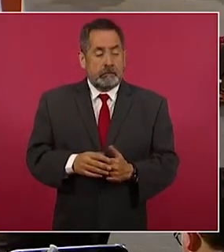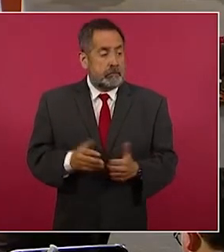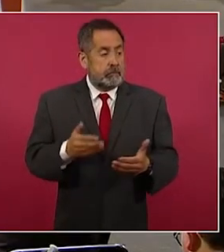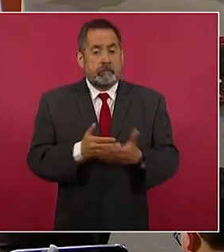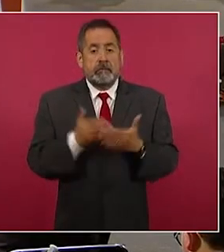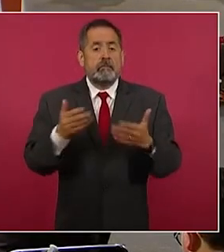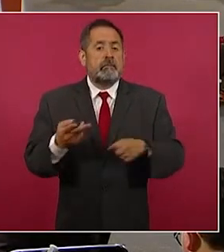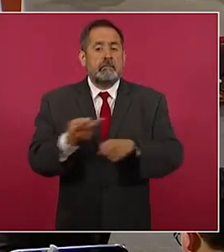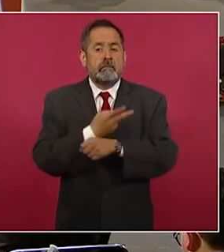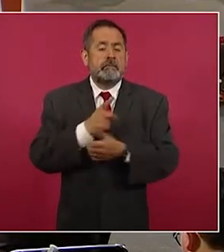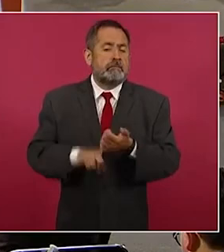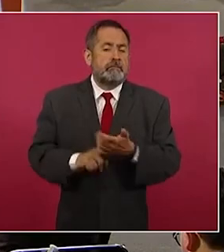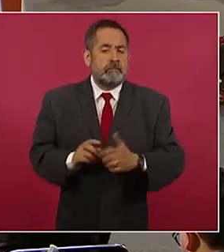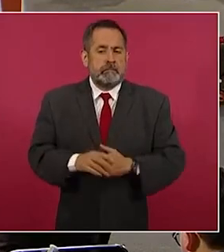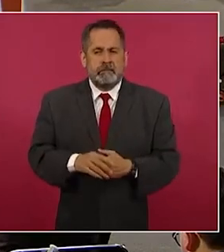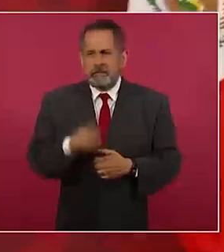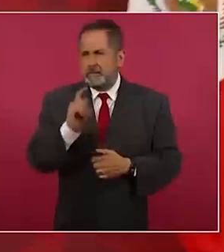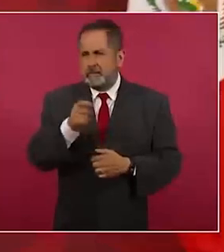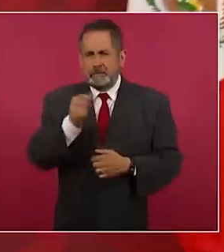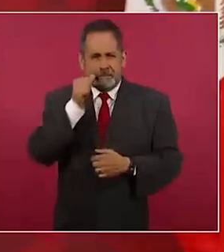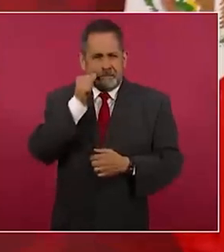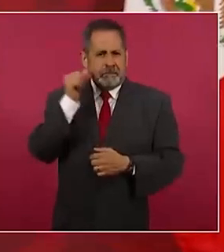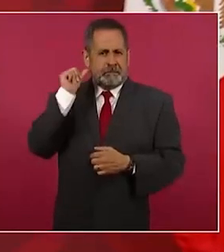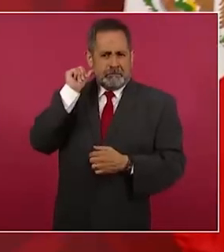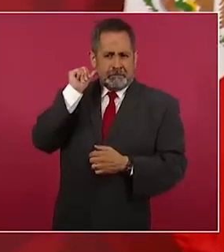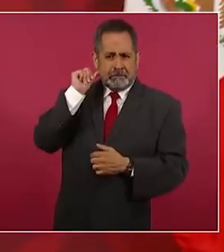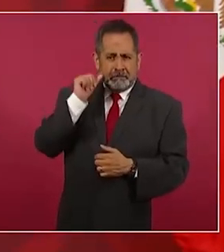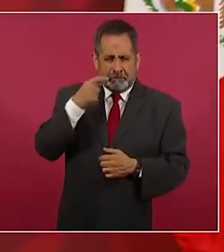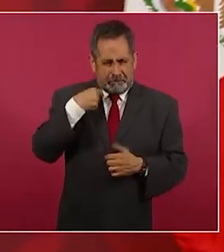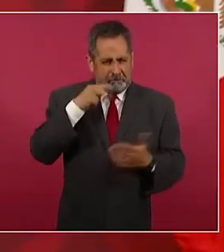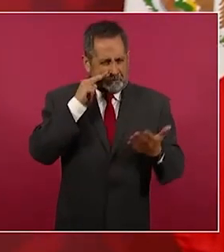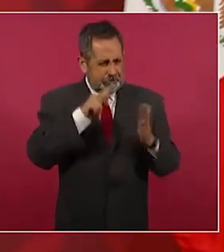ahora, ayer vi un artículo,